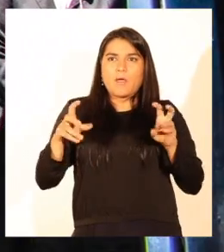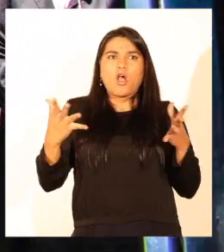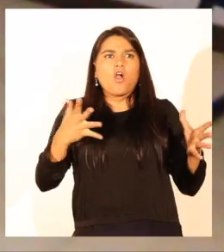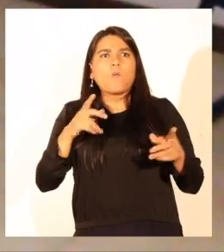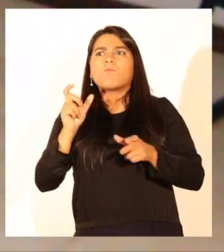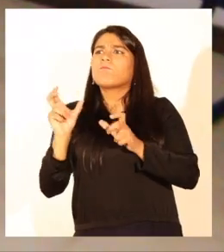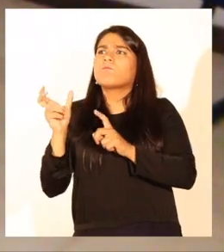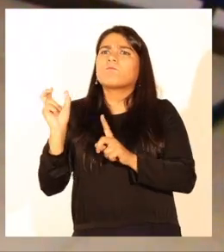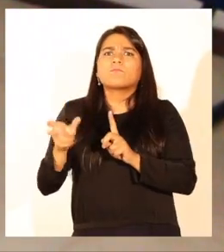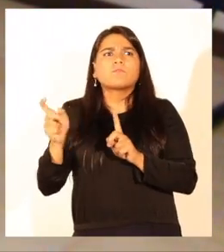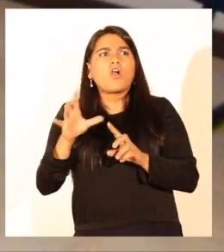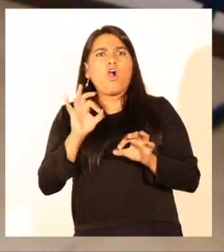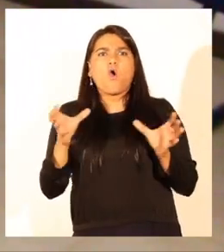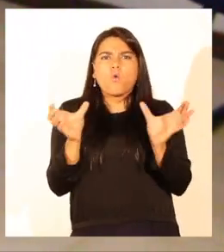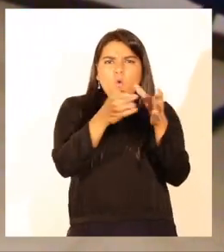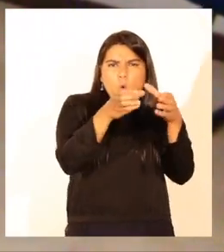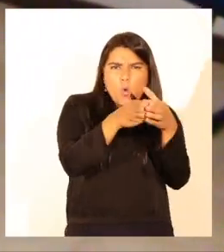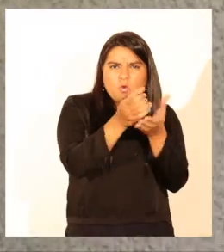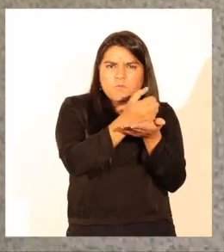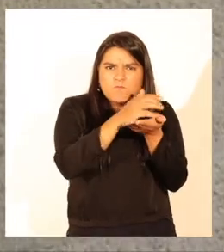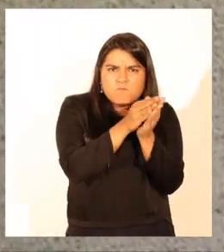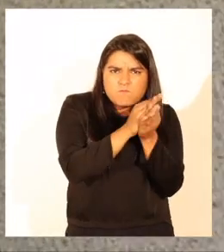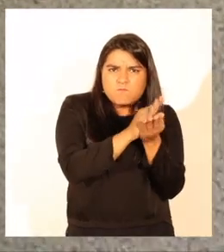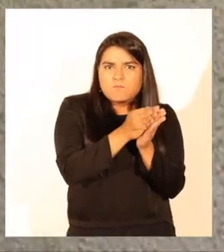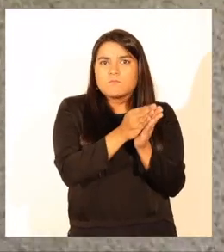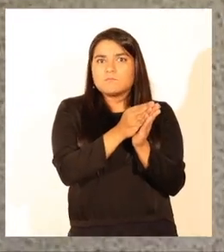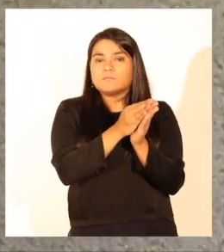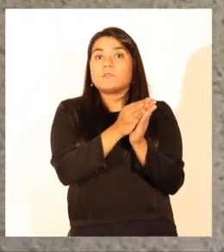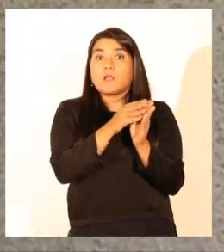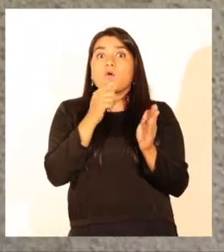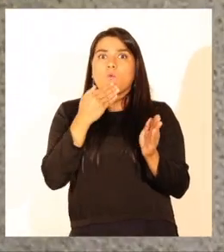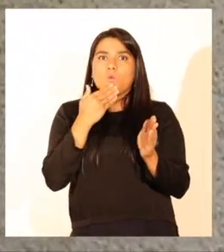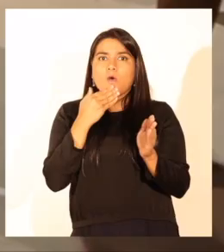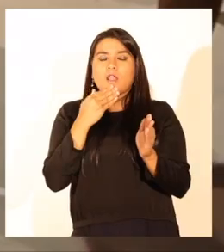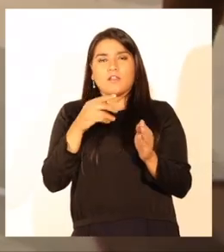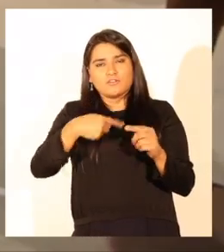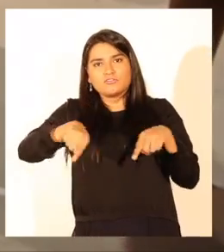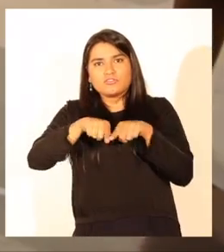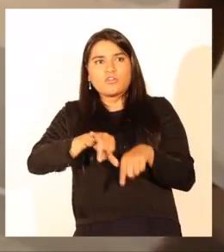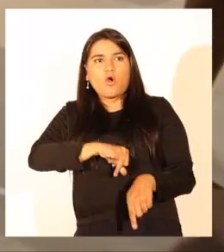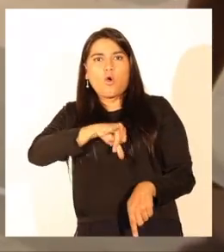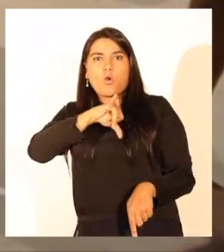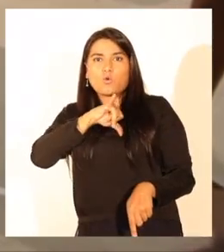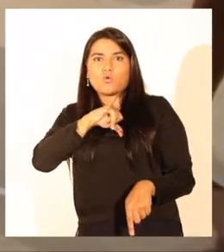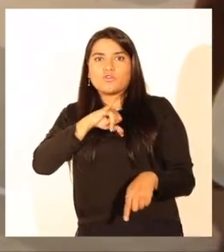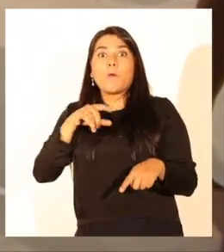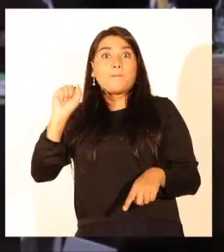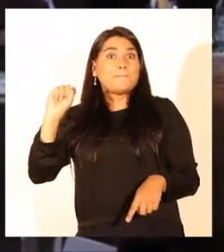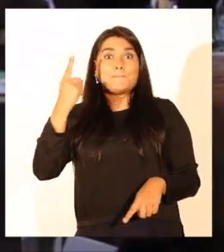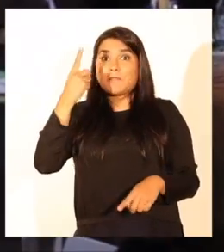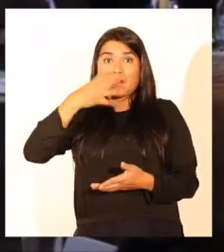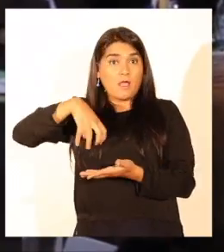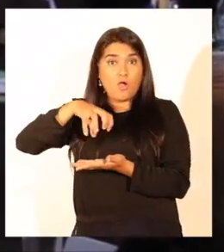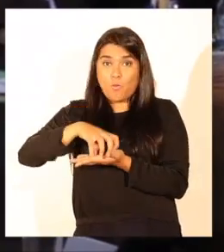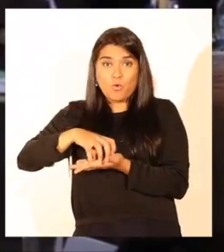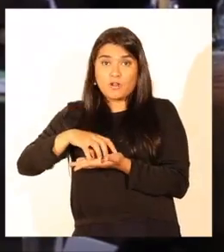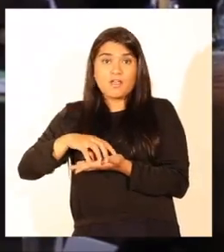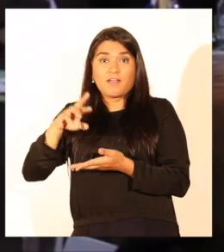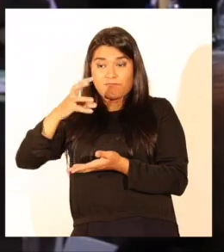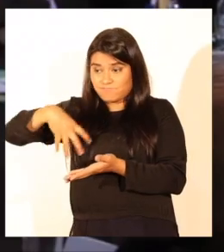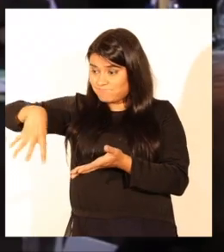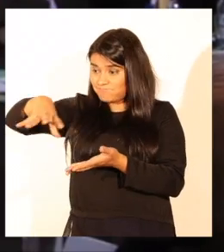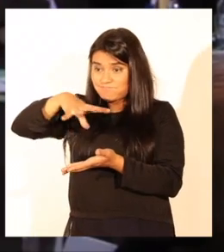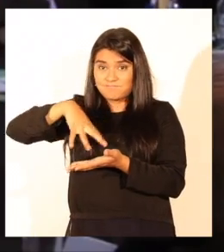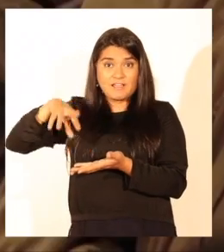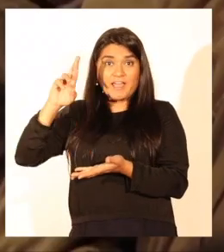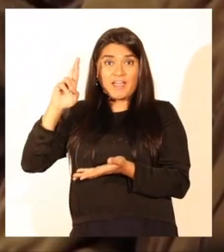desarticulación de delitos y de bandas de crimen organizado. Finalmente, con orgullo podemos decir que fuimos la primera comuna de la